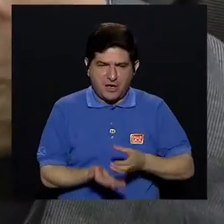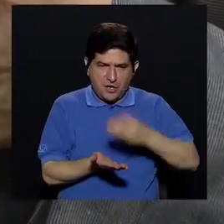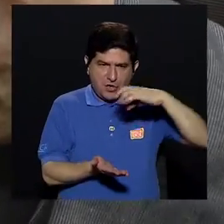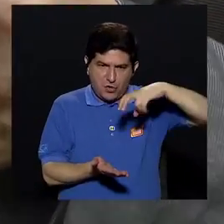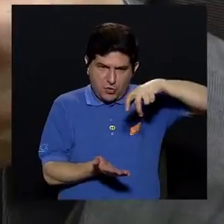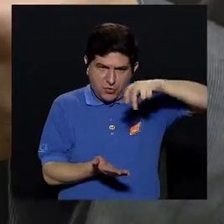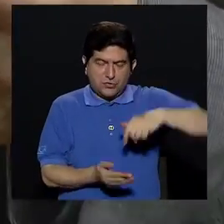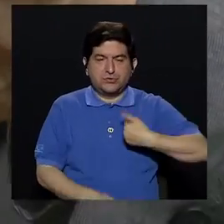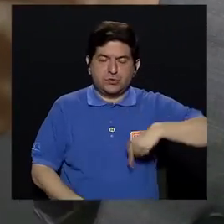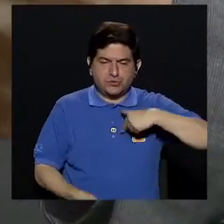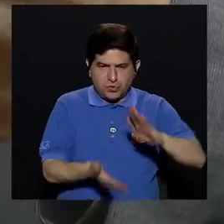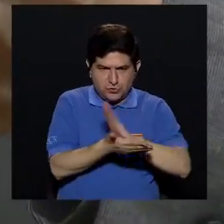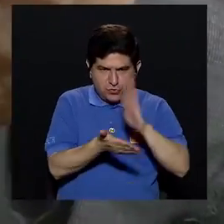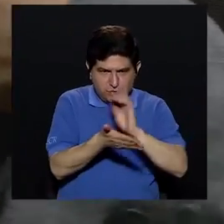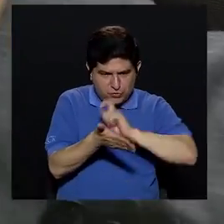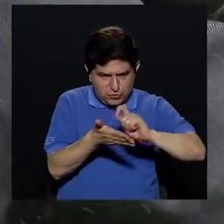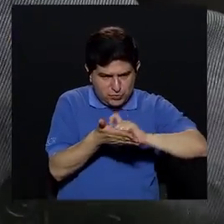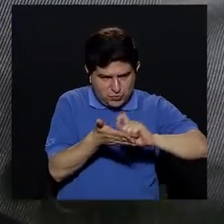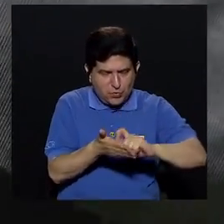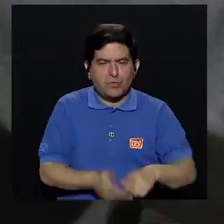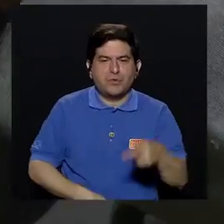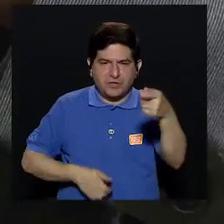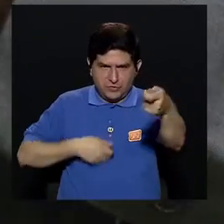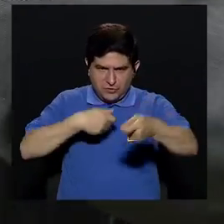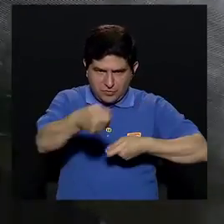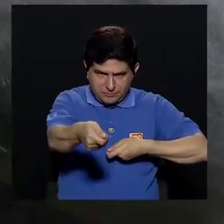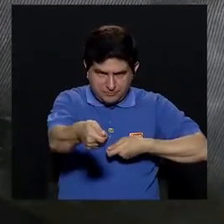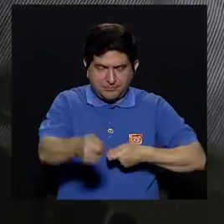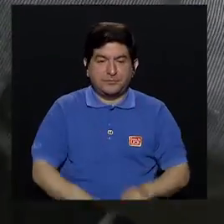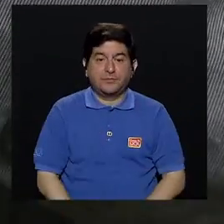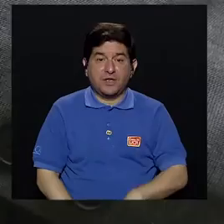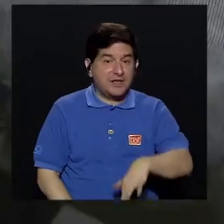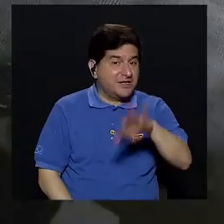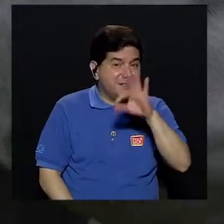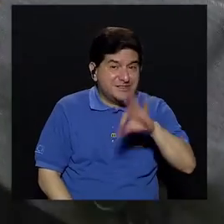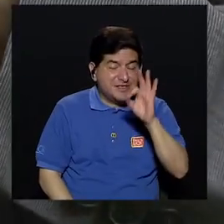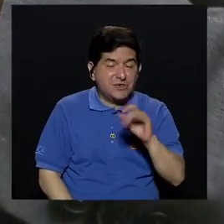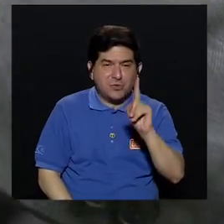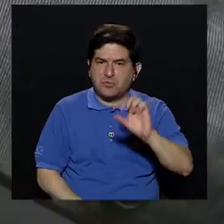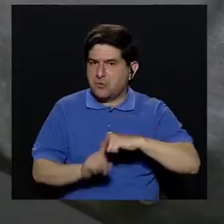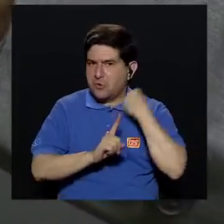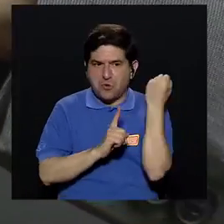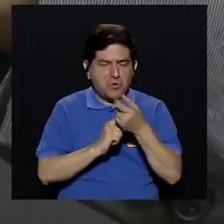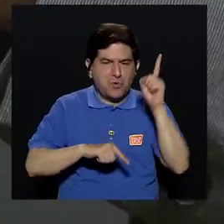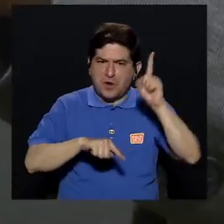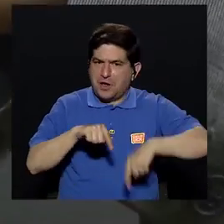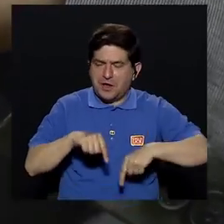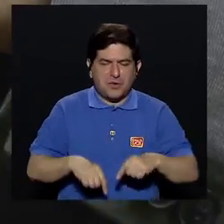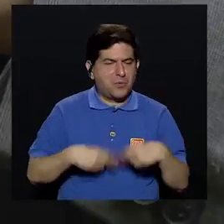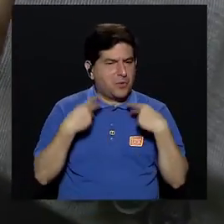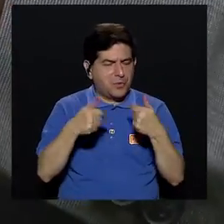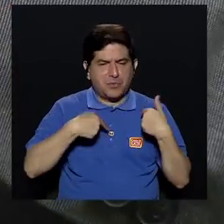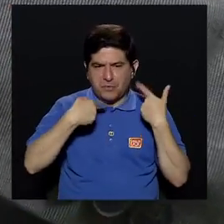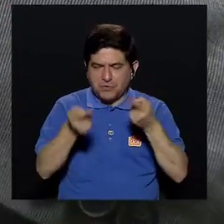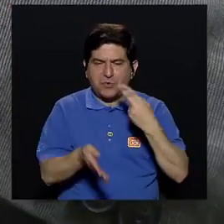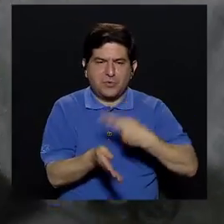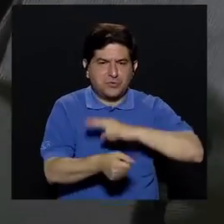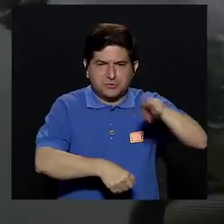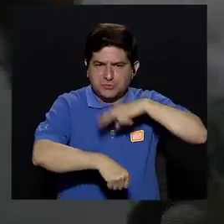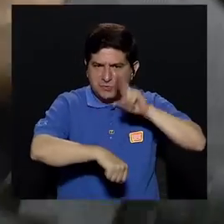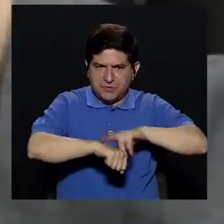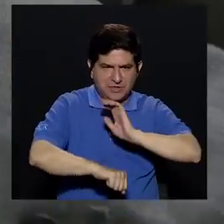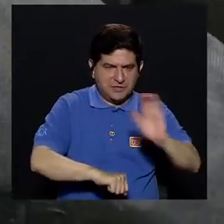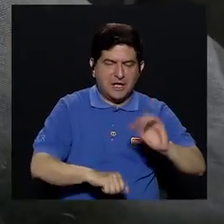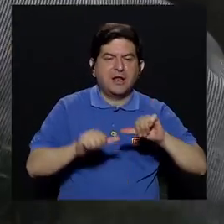nosotros llenamos el formulario ellos se lo dan y si ya le digo si no lo consiguiesen por cualquier motivo que no puedan llegar inmediatamente al hospital de niños